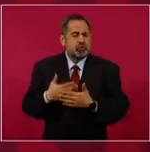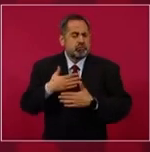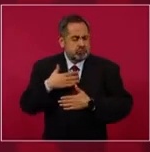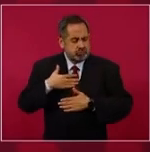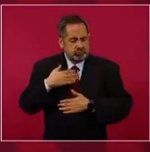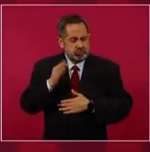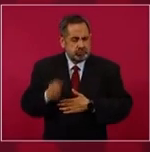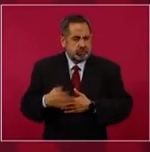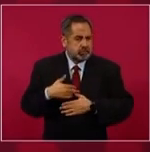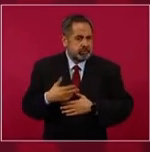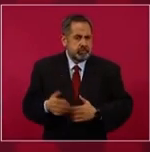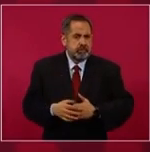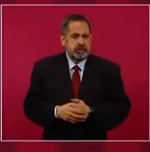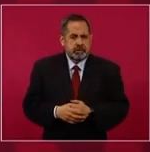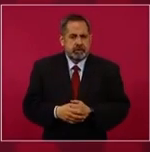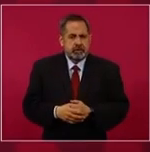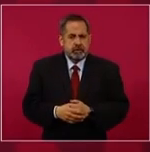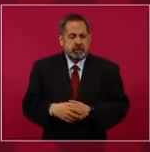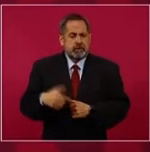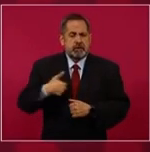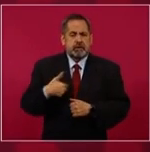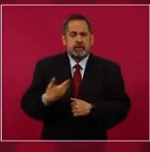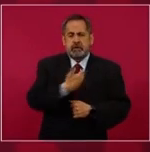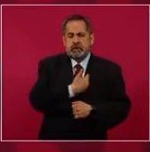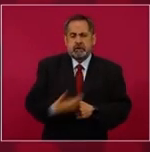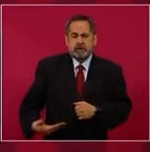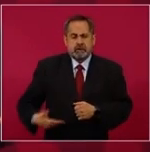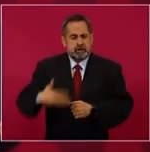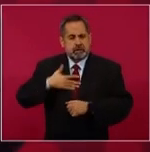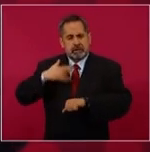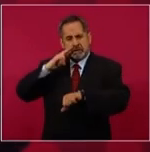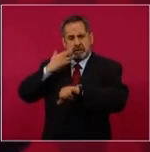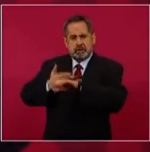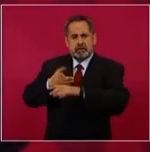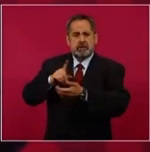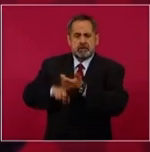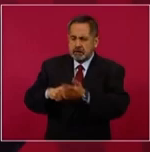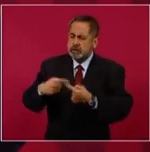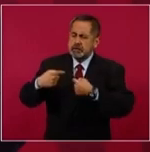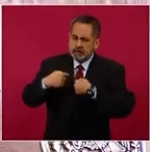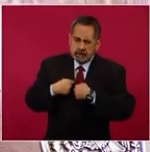El presidente tiene responsabilidad,